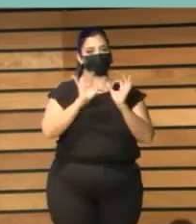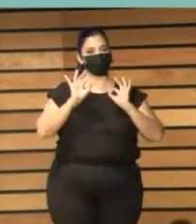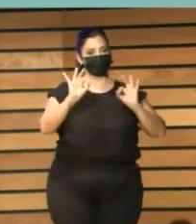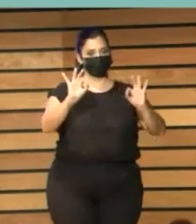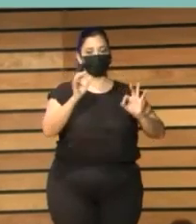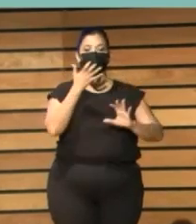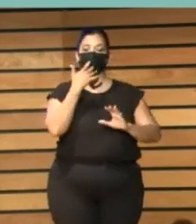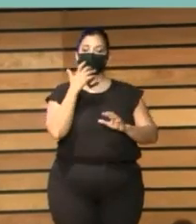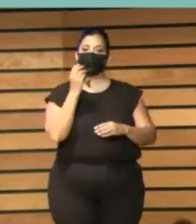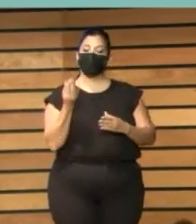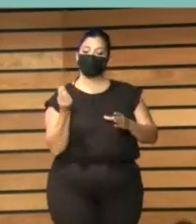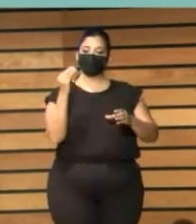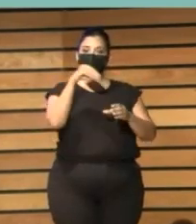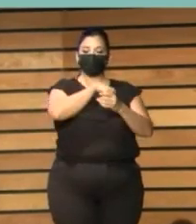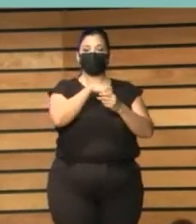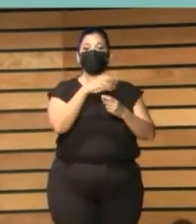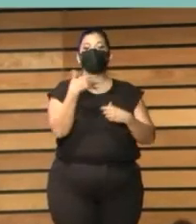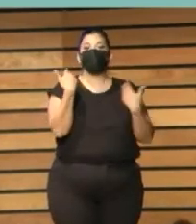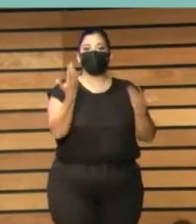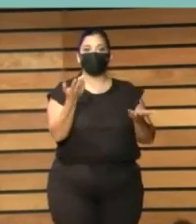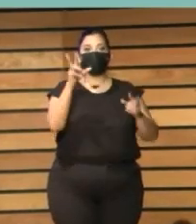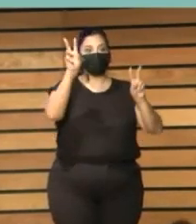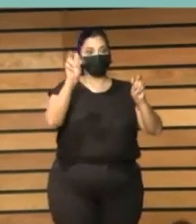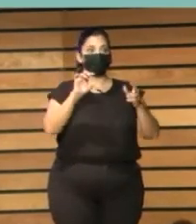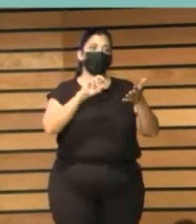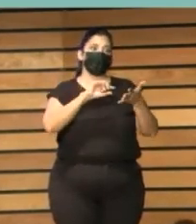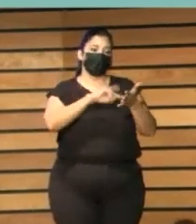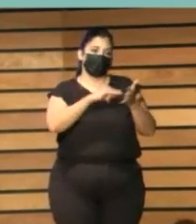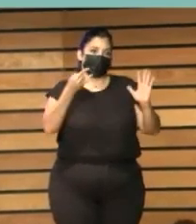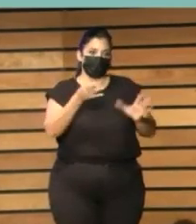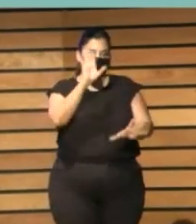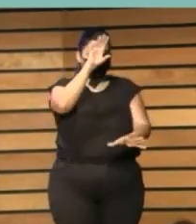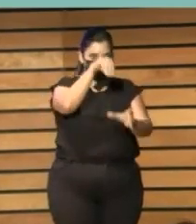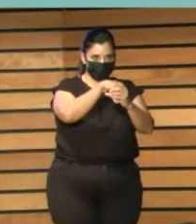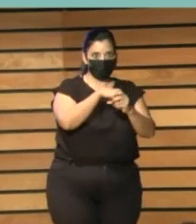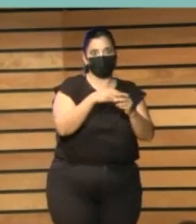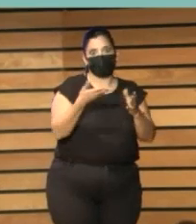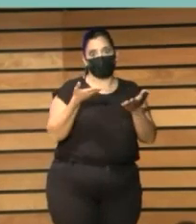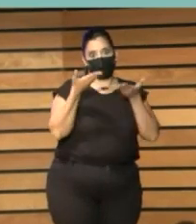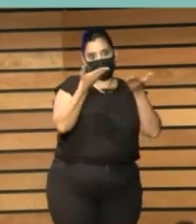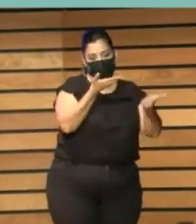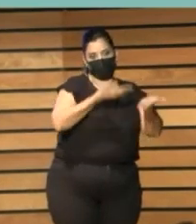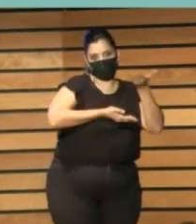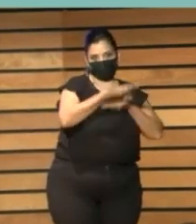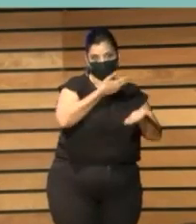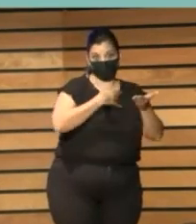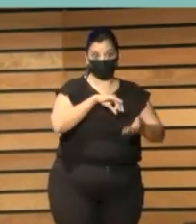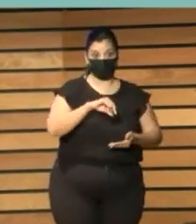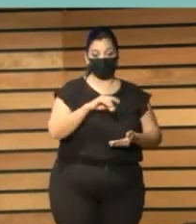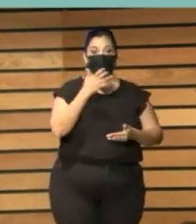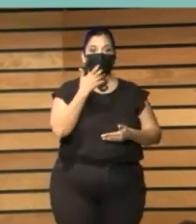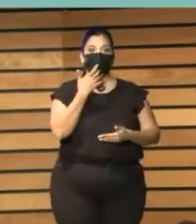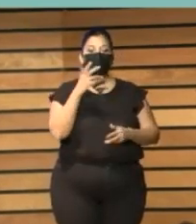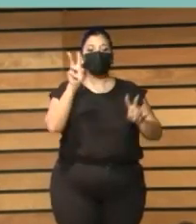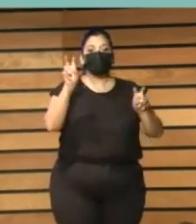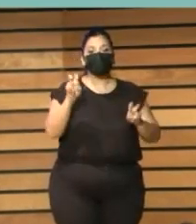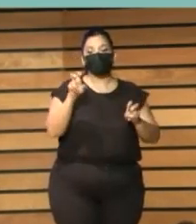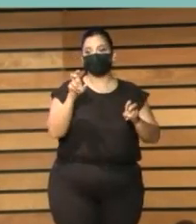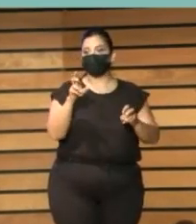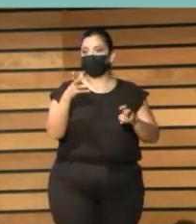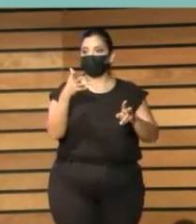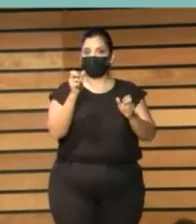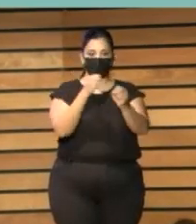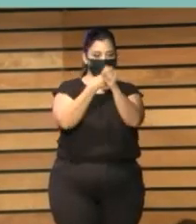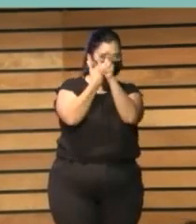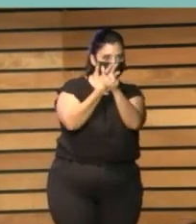incluyeran, se relacionaran con la inclusión digital, pues, realizar préstamos de larga duración, que sería E-Medios, E